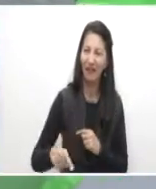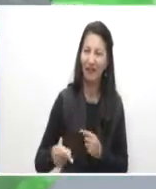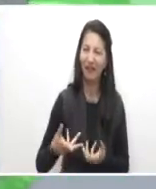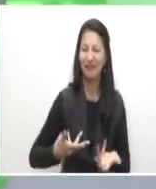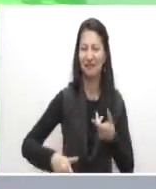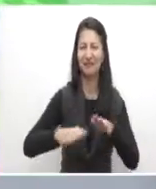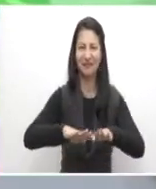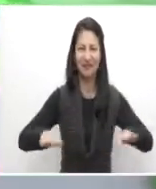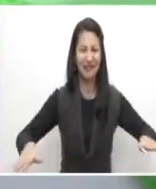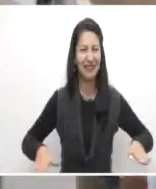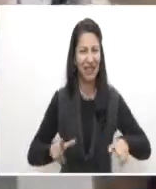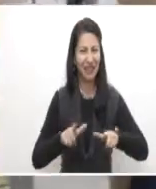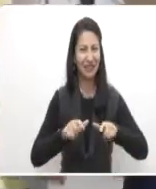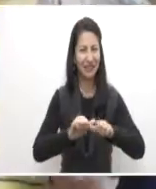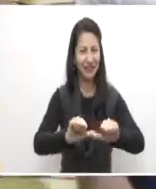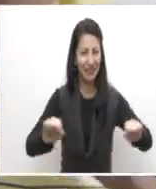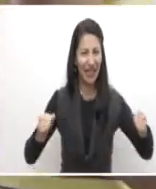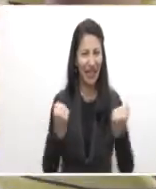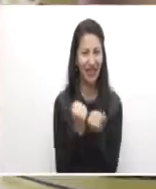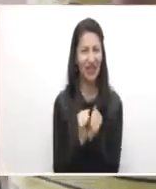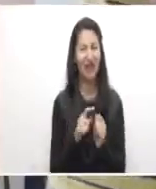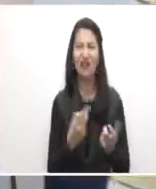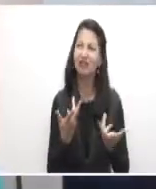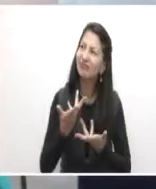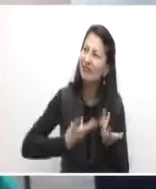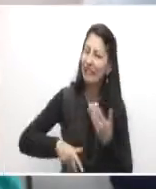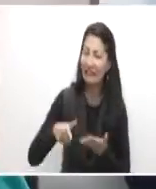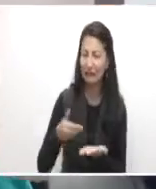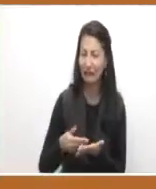ambientes reales en los que se forman los aprendices.